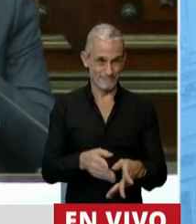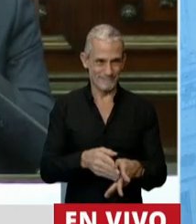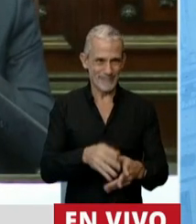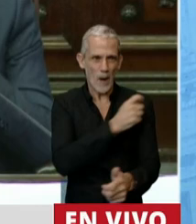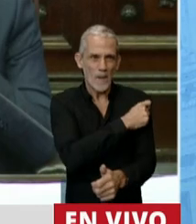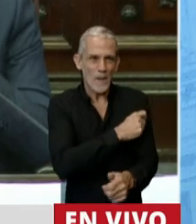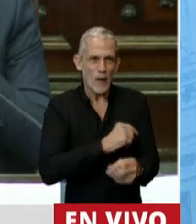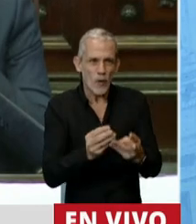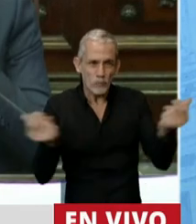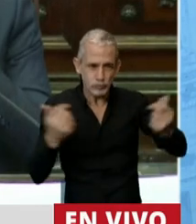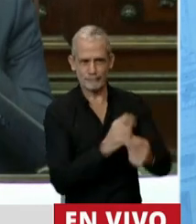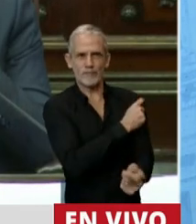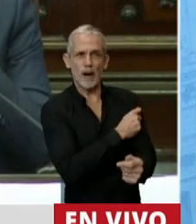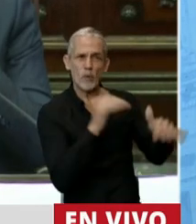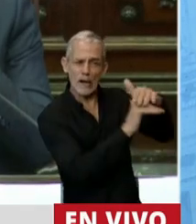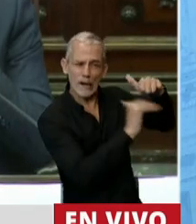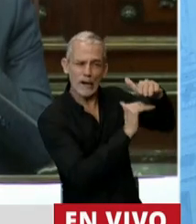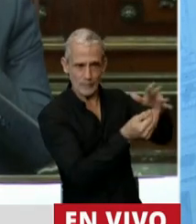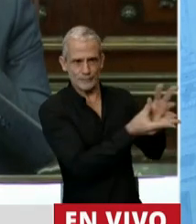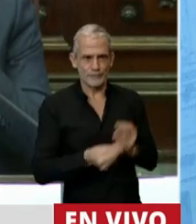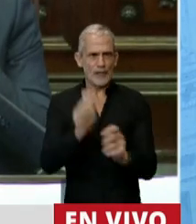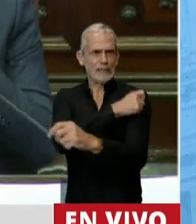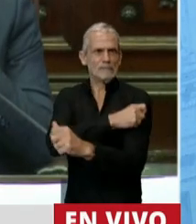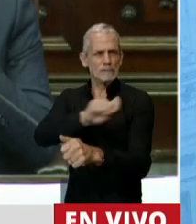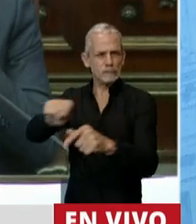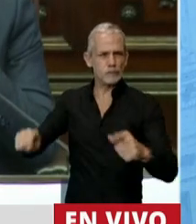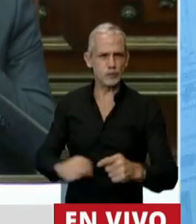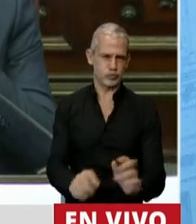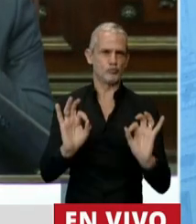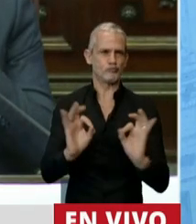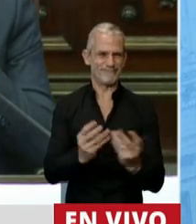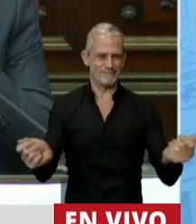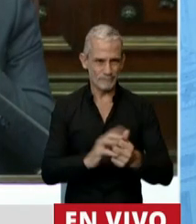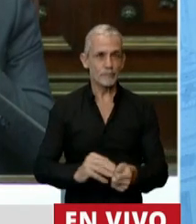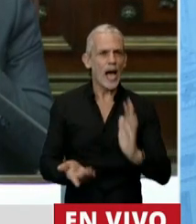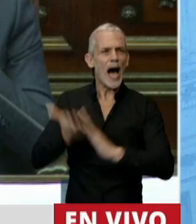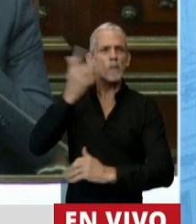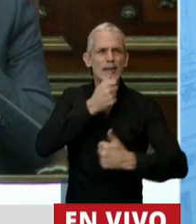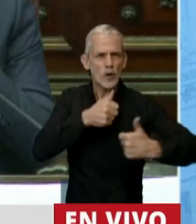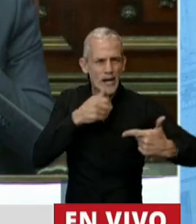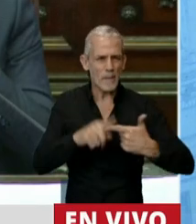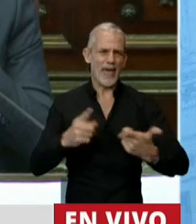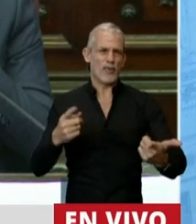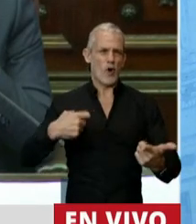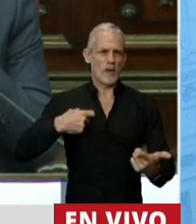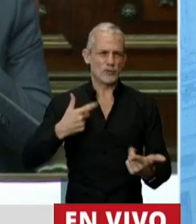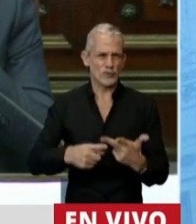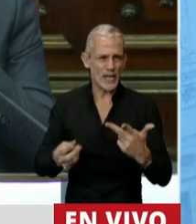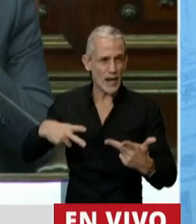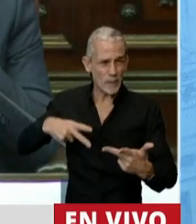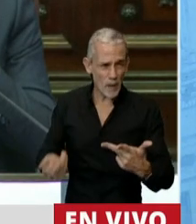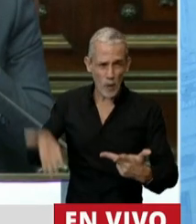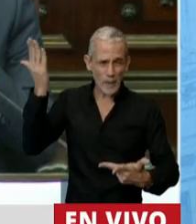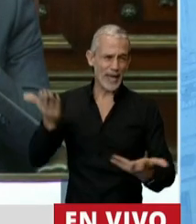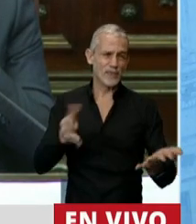arrumbadas ahí en un depósito. Medicamentos, el aumento de los medicamentos, las prepagas. 8 millones de personas en nuestro país, en